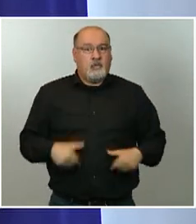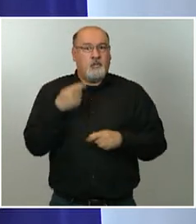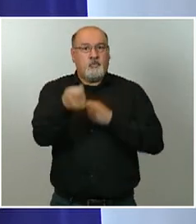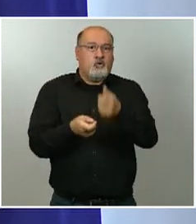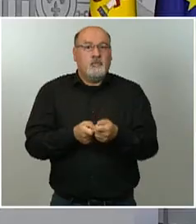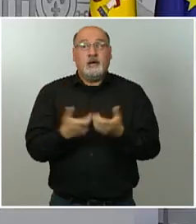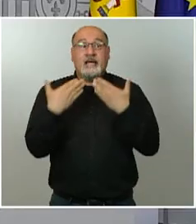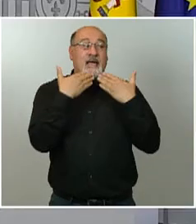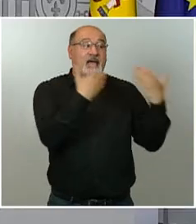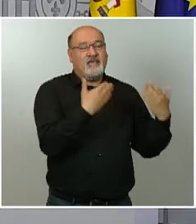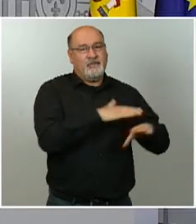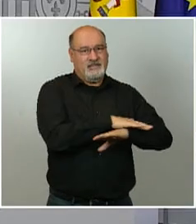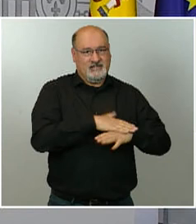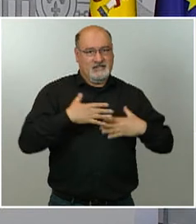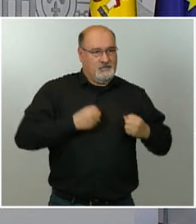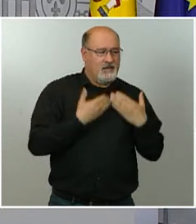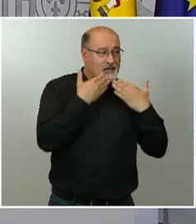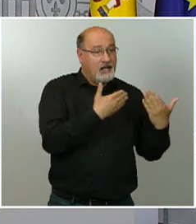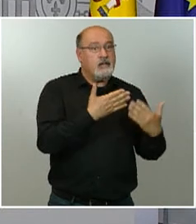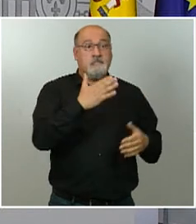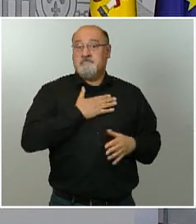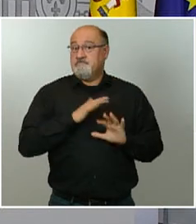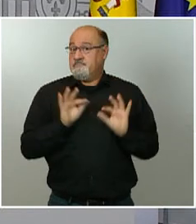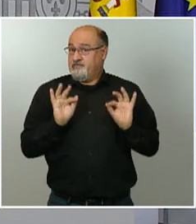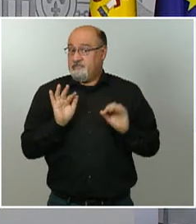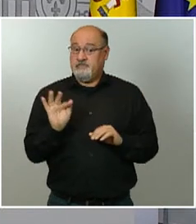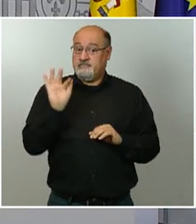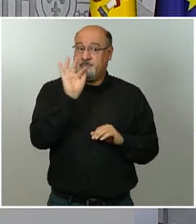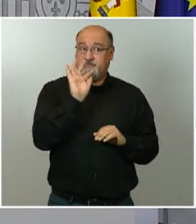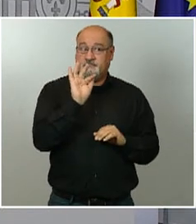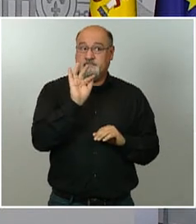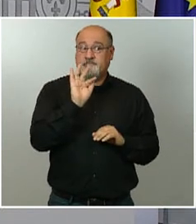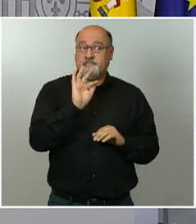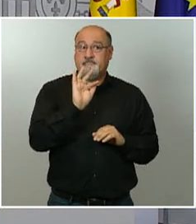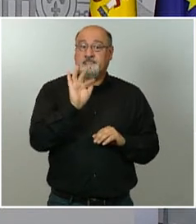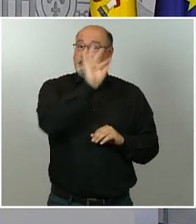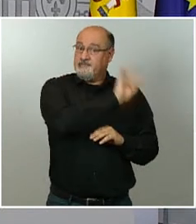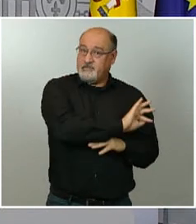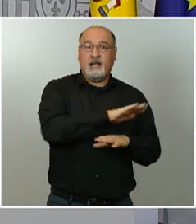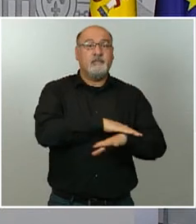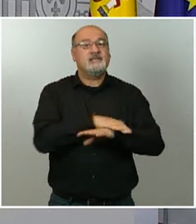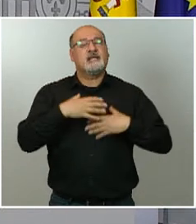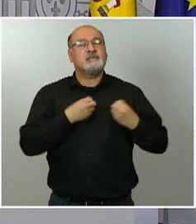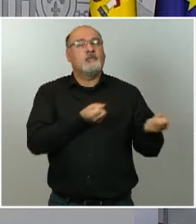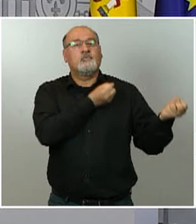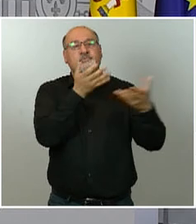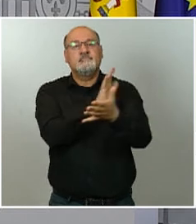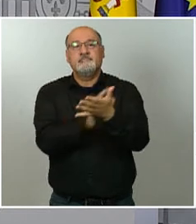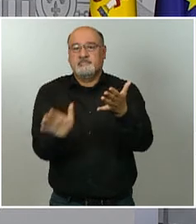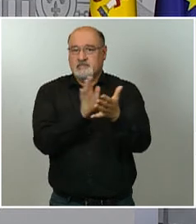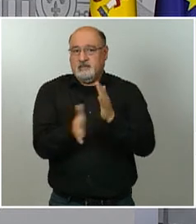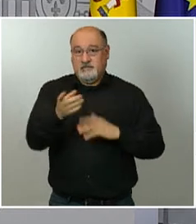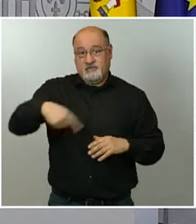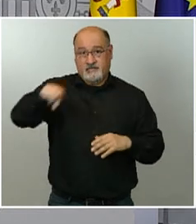ministra, y por mi parte quedo a su disposición. Le cedo la palabra a la ministra de Sanidad y después